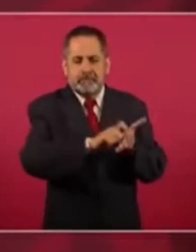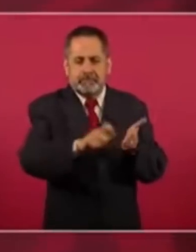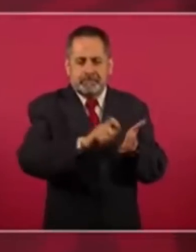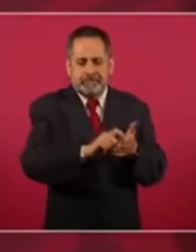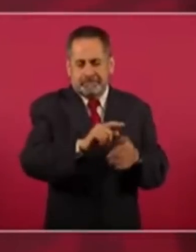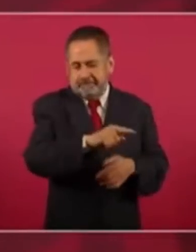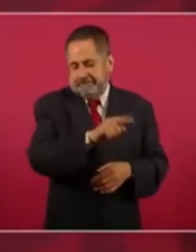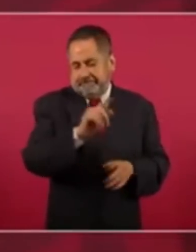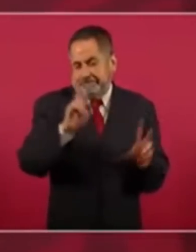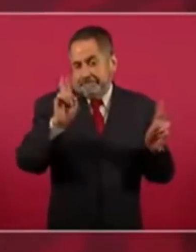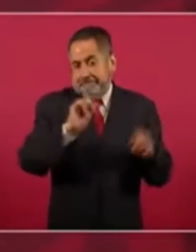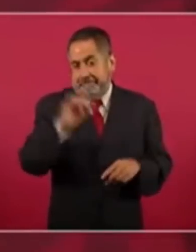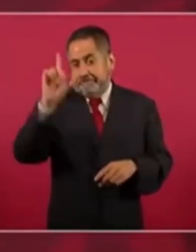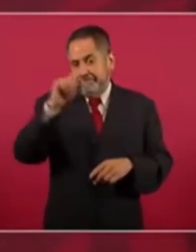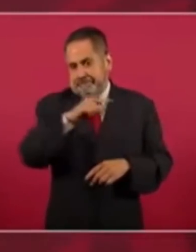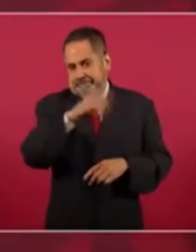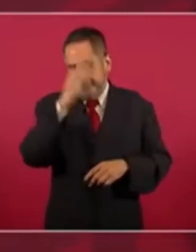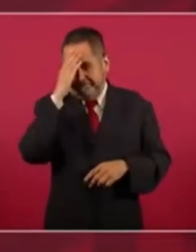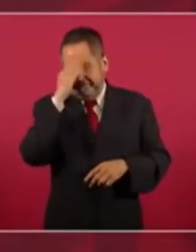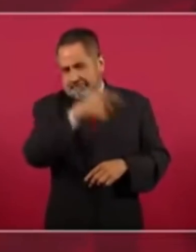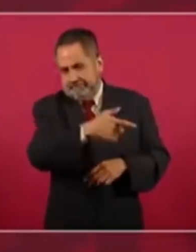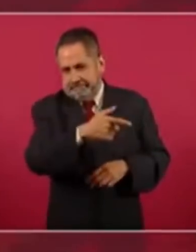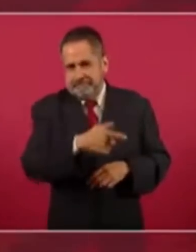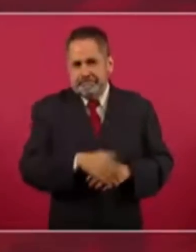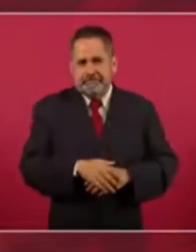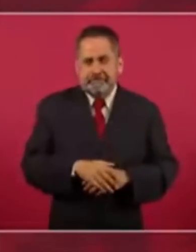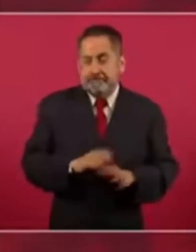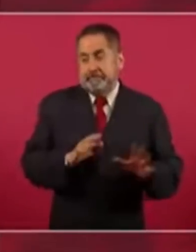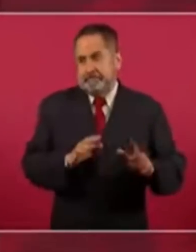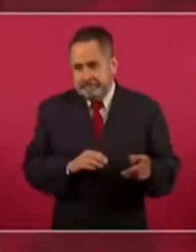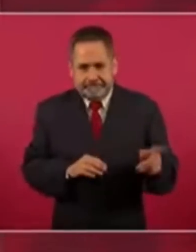famosos que además